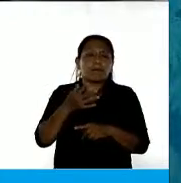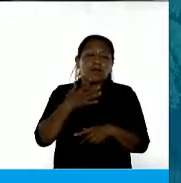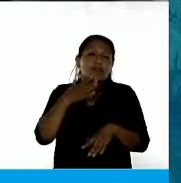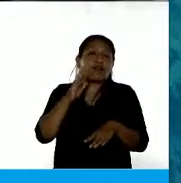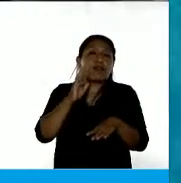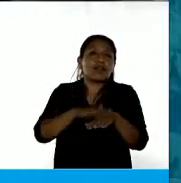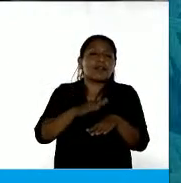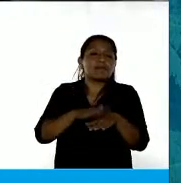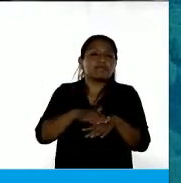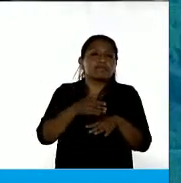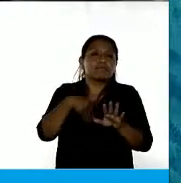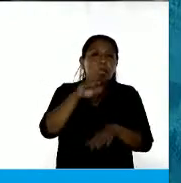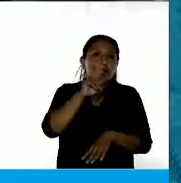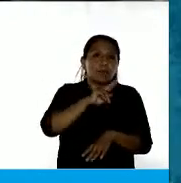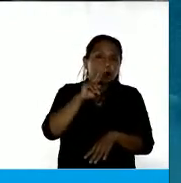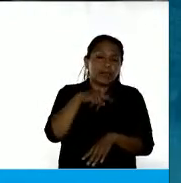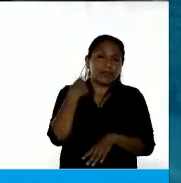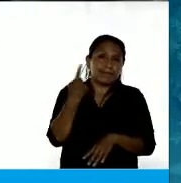de cuidado las sufrimos nosotros.